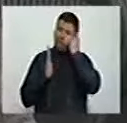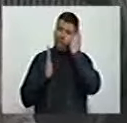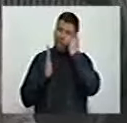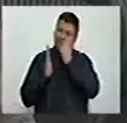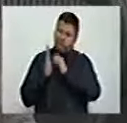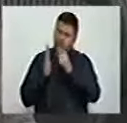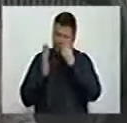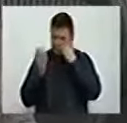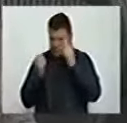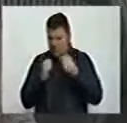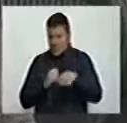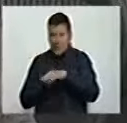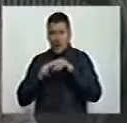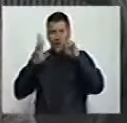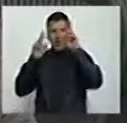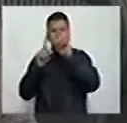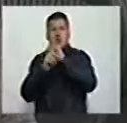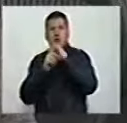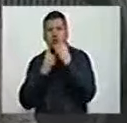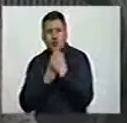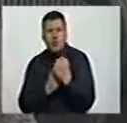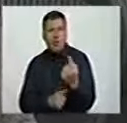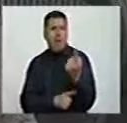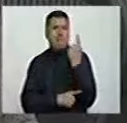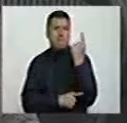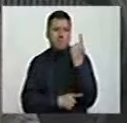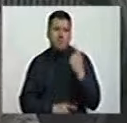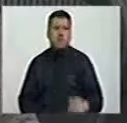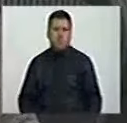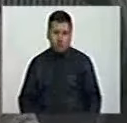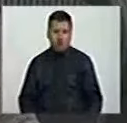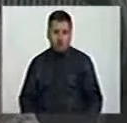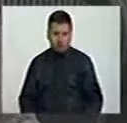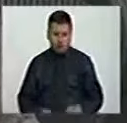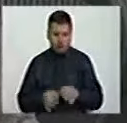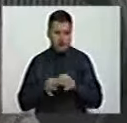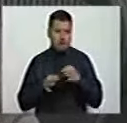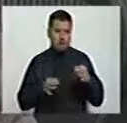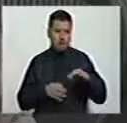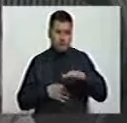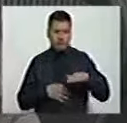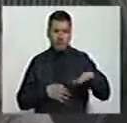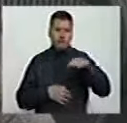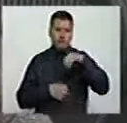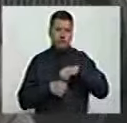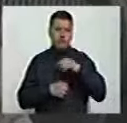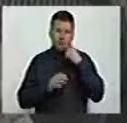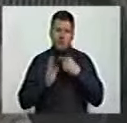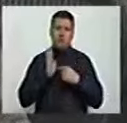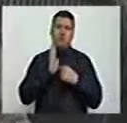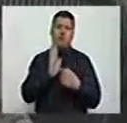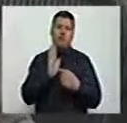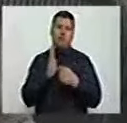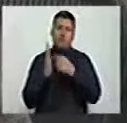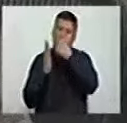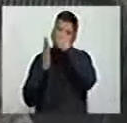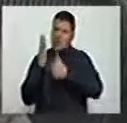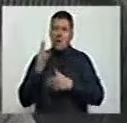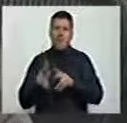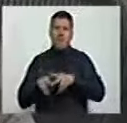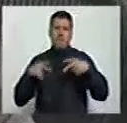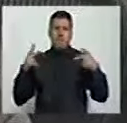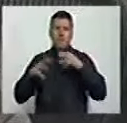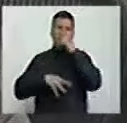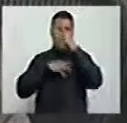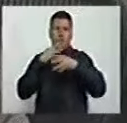preocupada por los asuntos sociales y políticos de su región y del país como se refleja en sus columnas del periódico